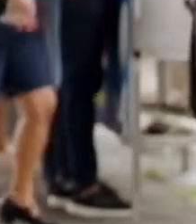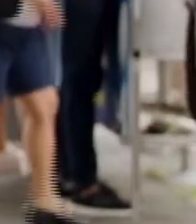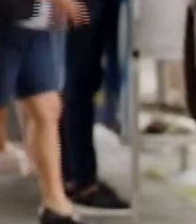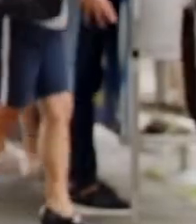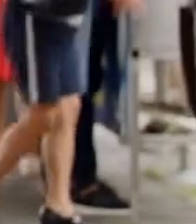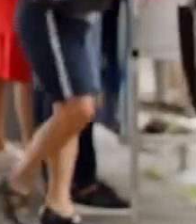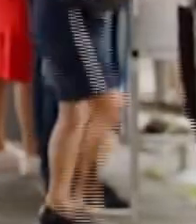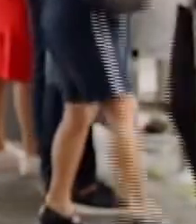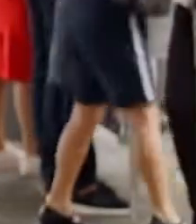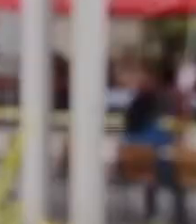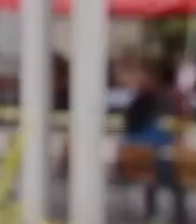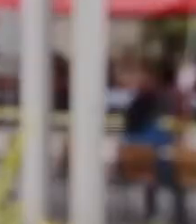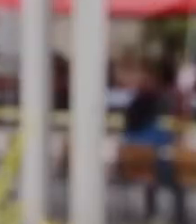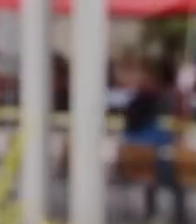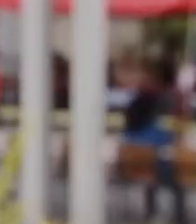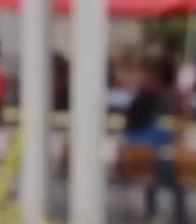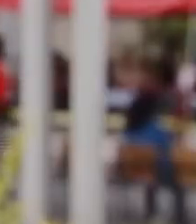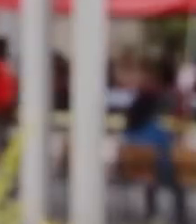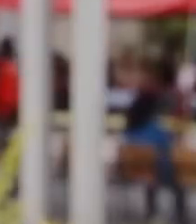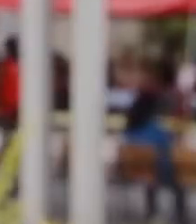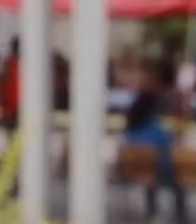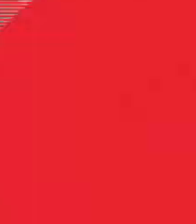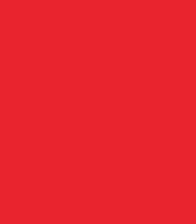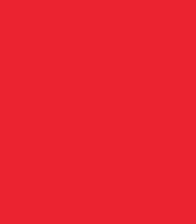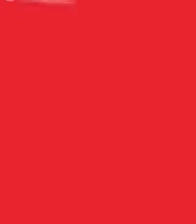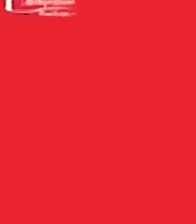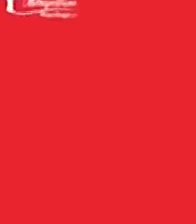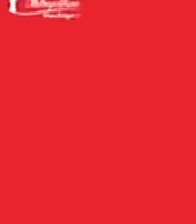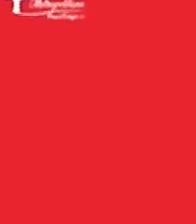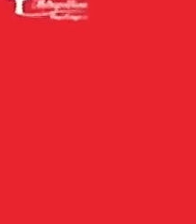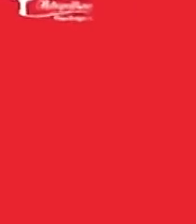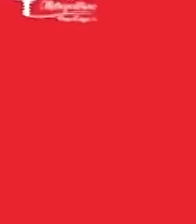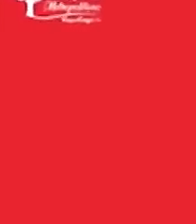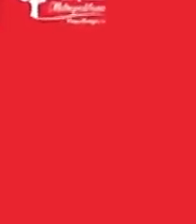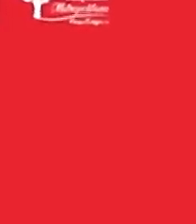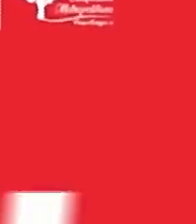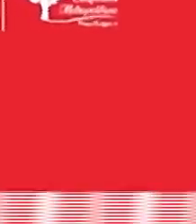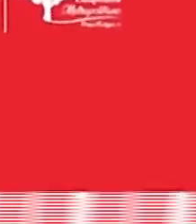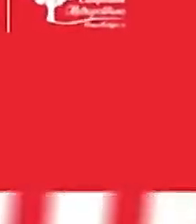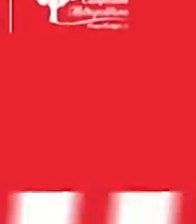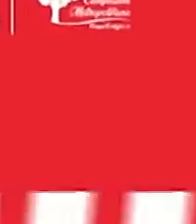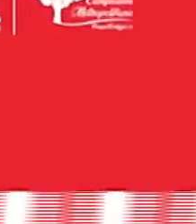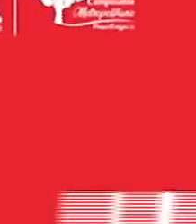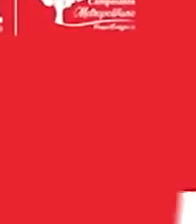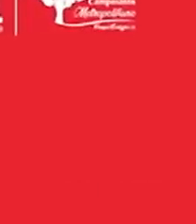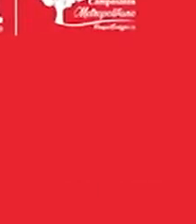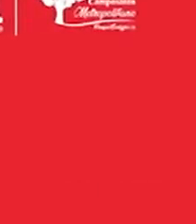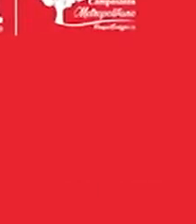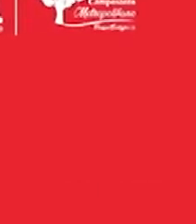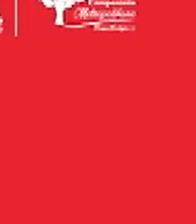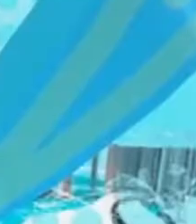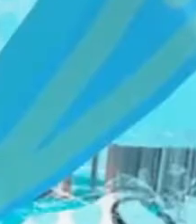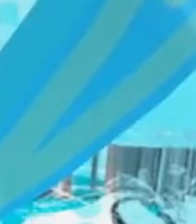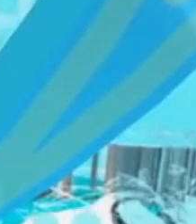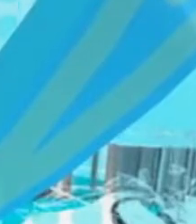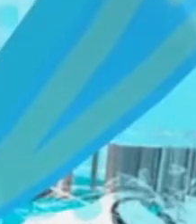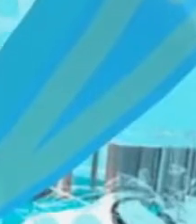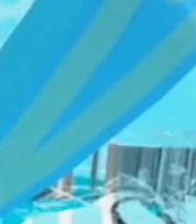personas a comprar lotería para beneficio de la salud pública. Junta de Protección Social, para hacer el bien.